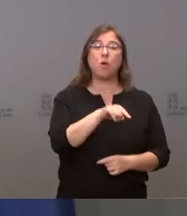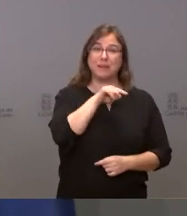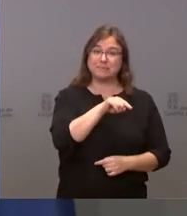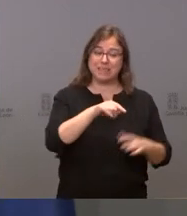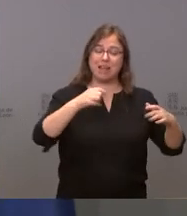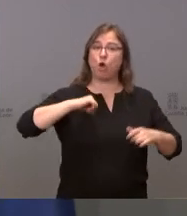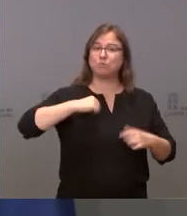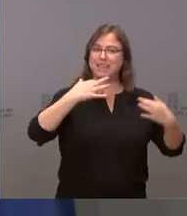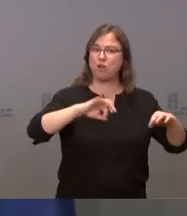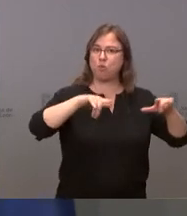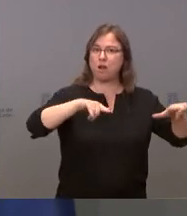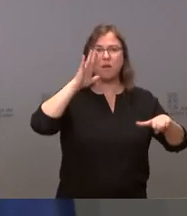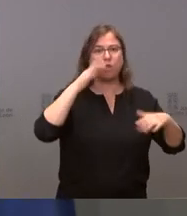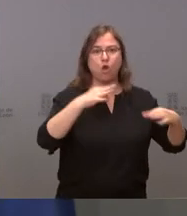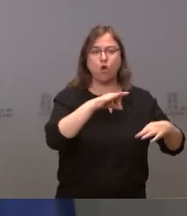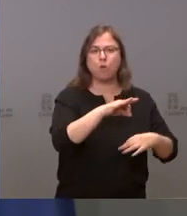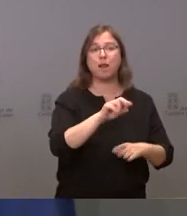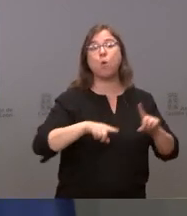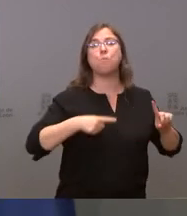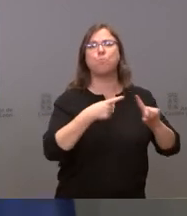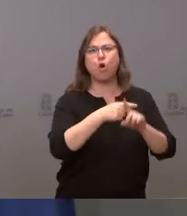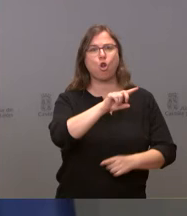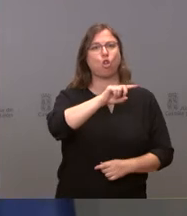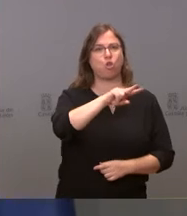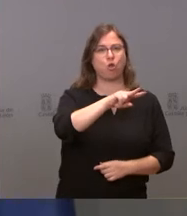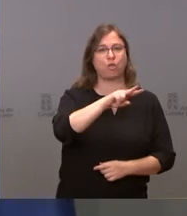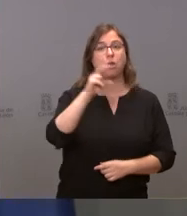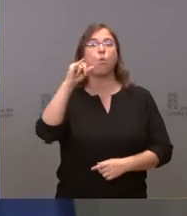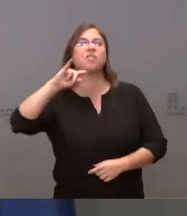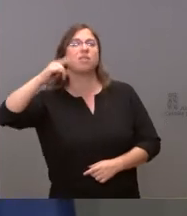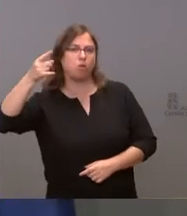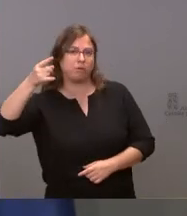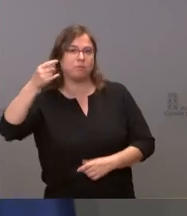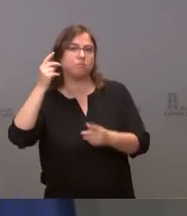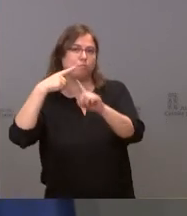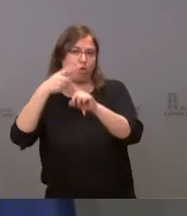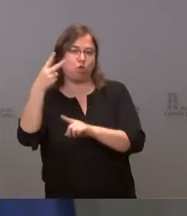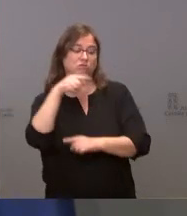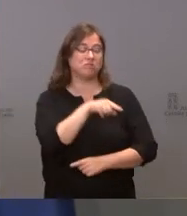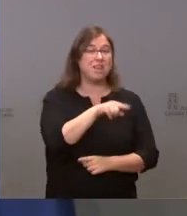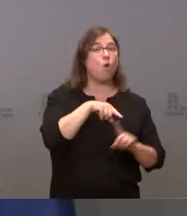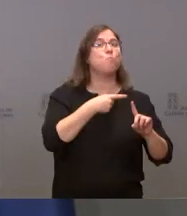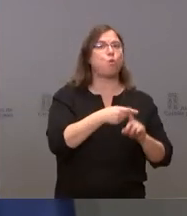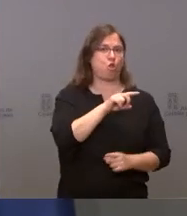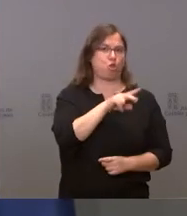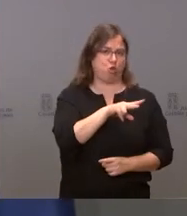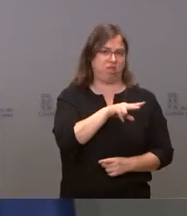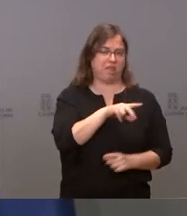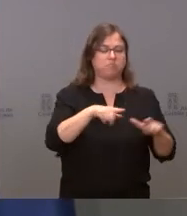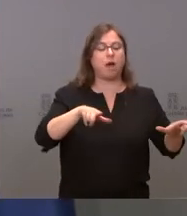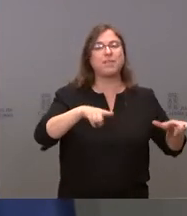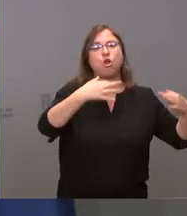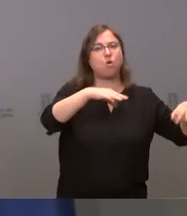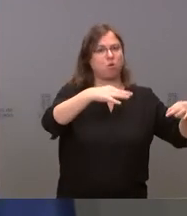el crecimiento en la hospitalización. Nosotros calculamos aún que vamos a tener crecimiento